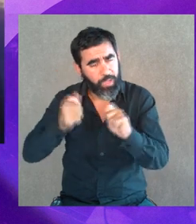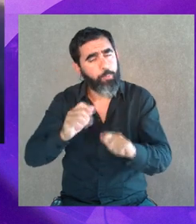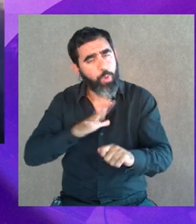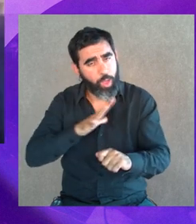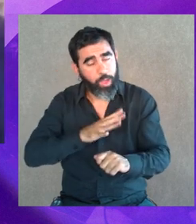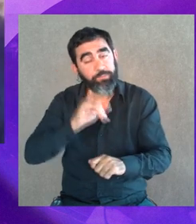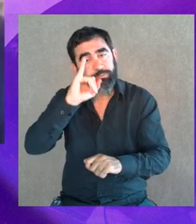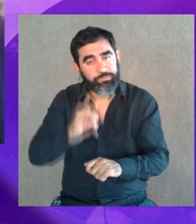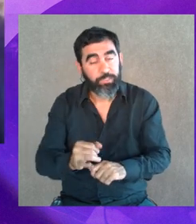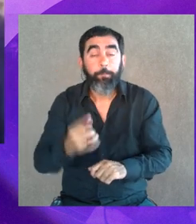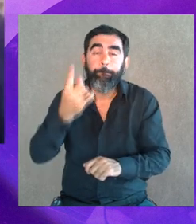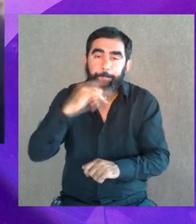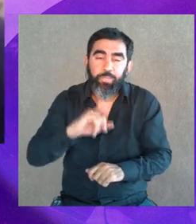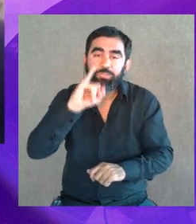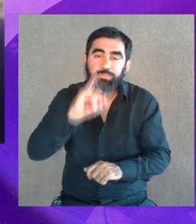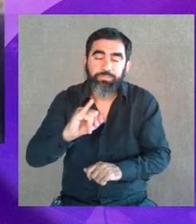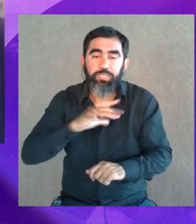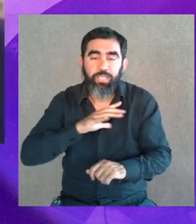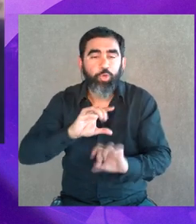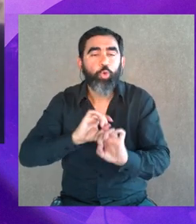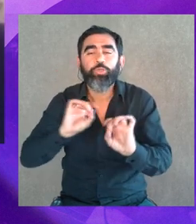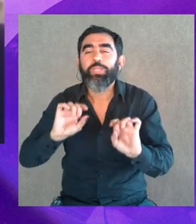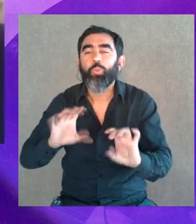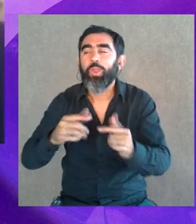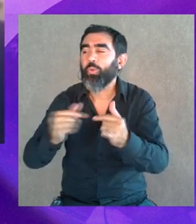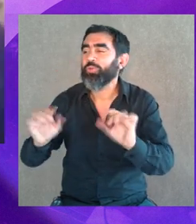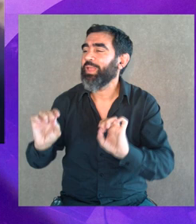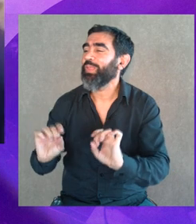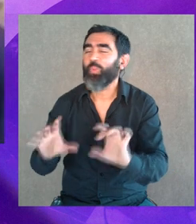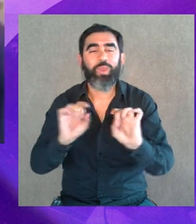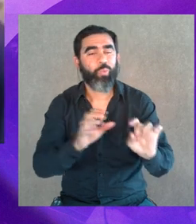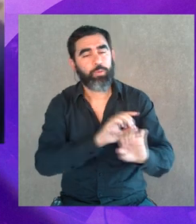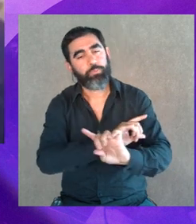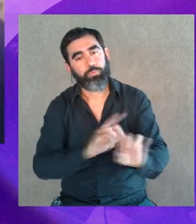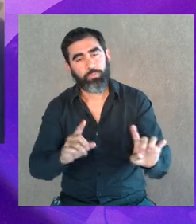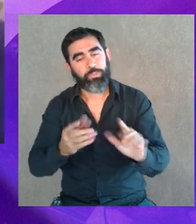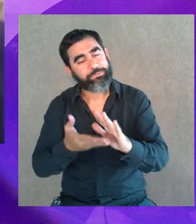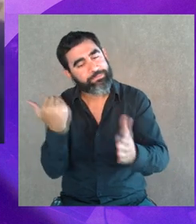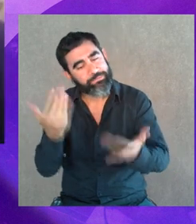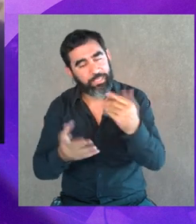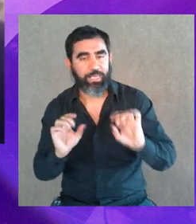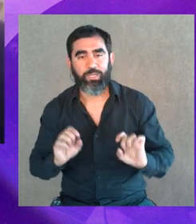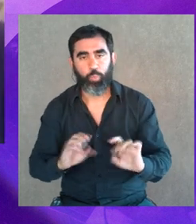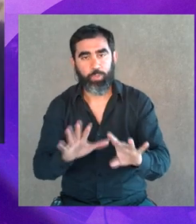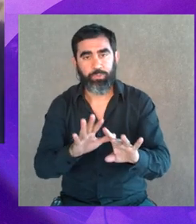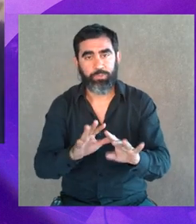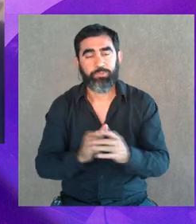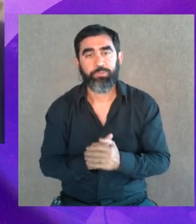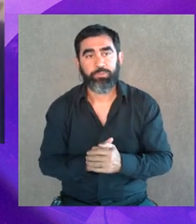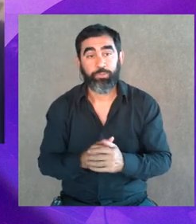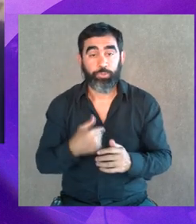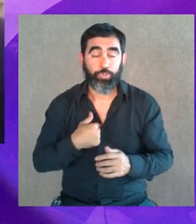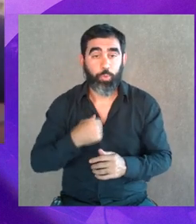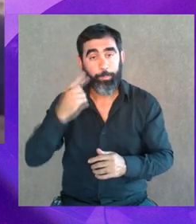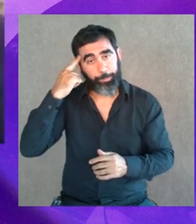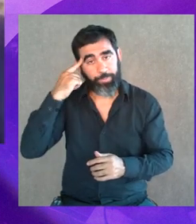pero en la medida en que vayamos desnaturalizando determinadas situaciones. Exacto, exacto. Es